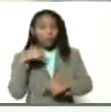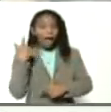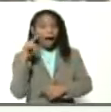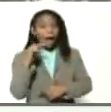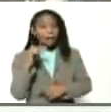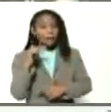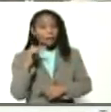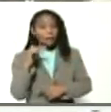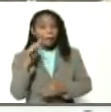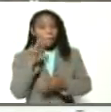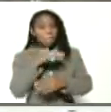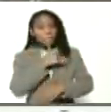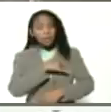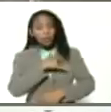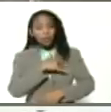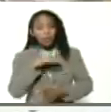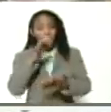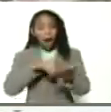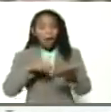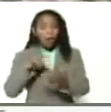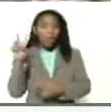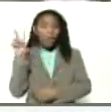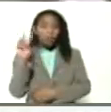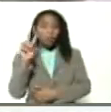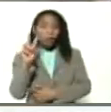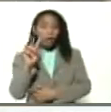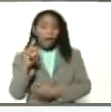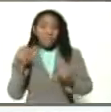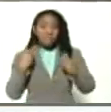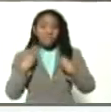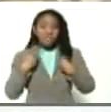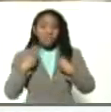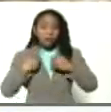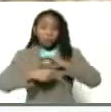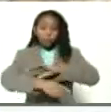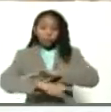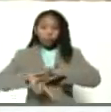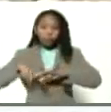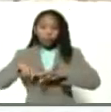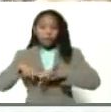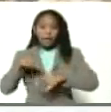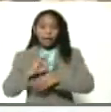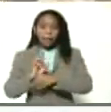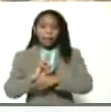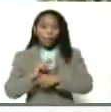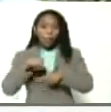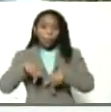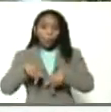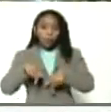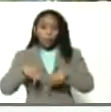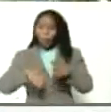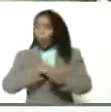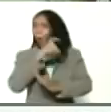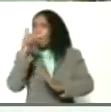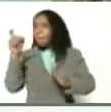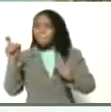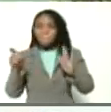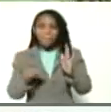agrovenezuela vivita y coleando hoy más completa que nunca